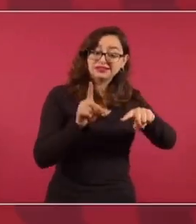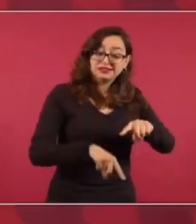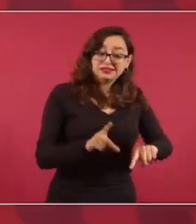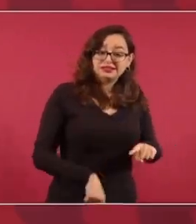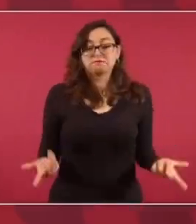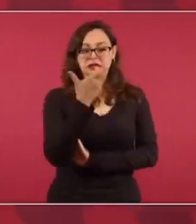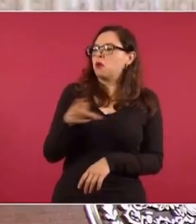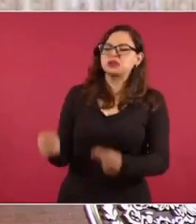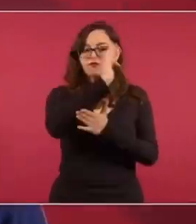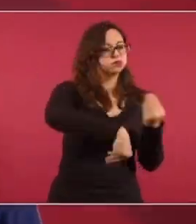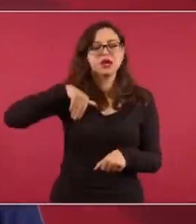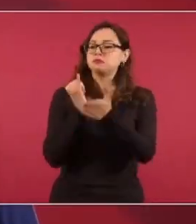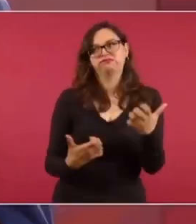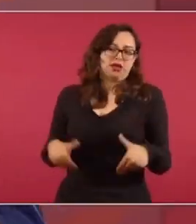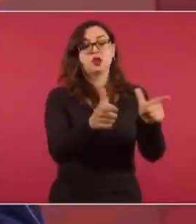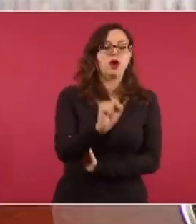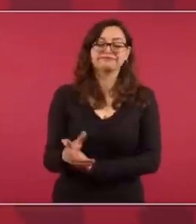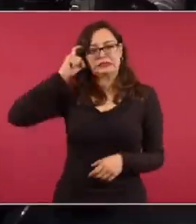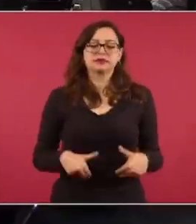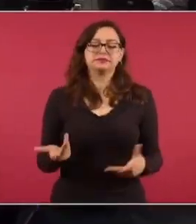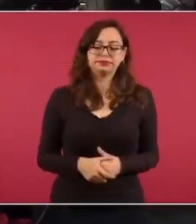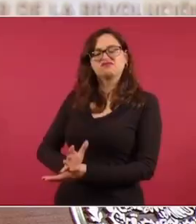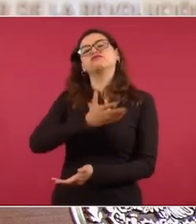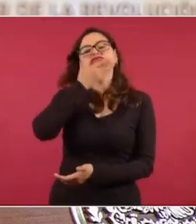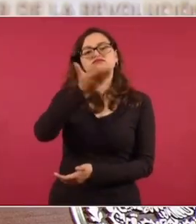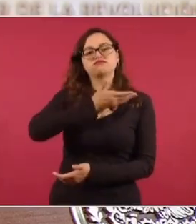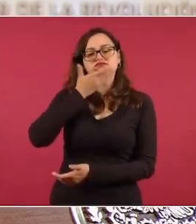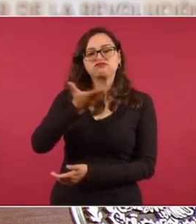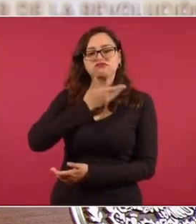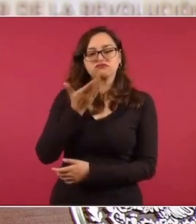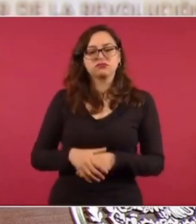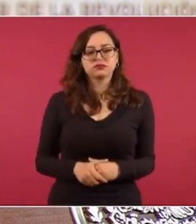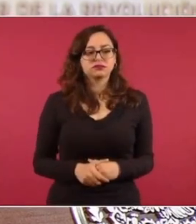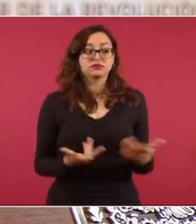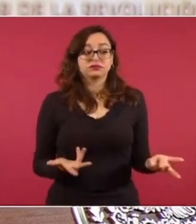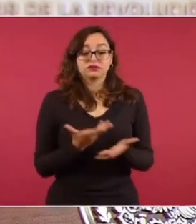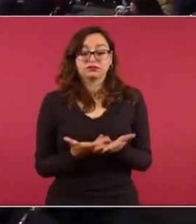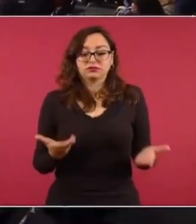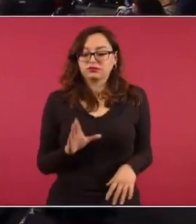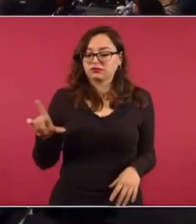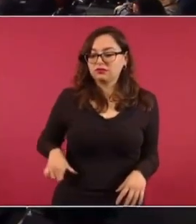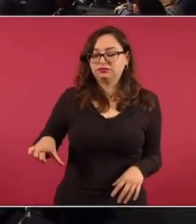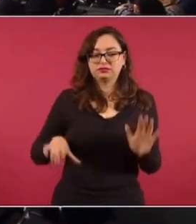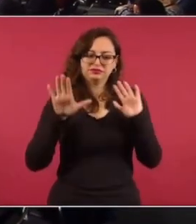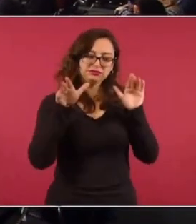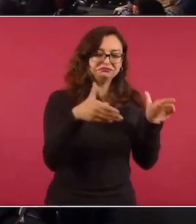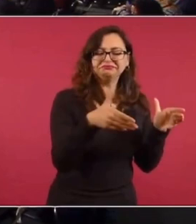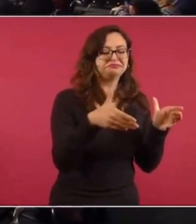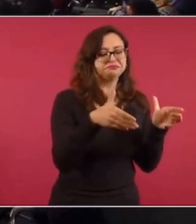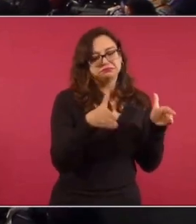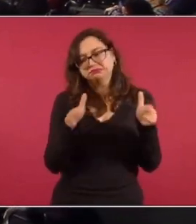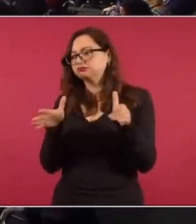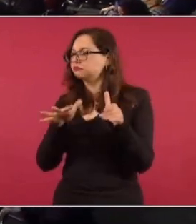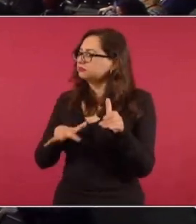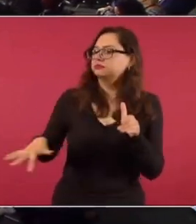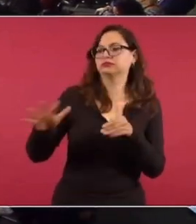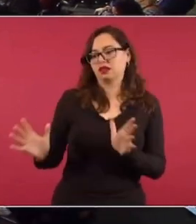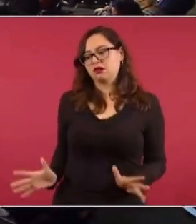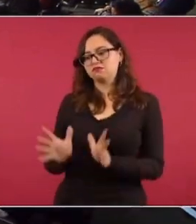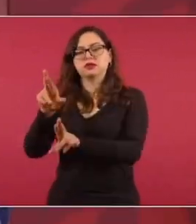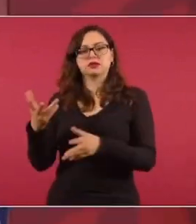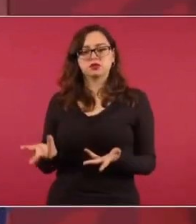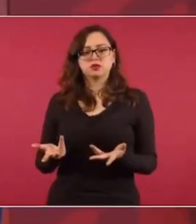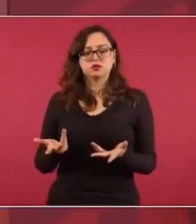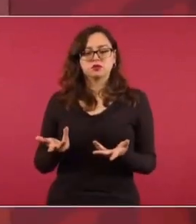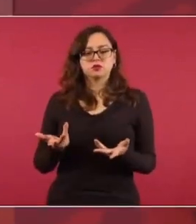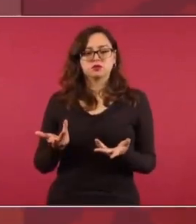pues hay molestia. Una eternidad más tarde. Entonces, la transformación es luchar por la igualdad, por el